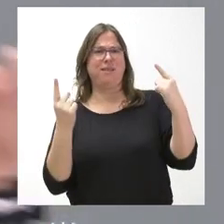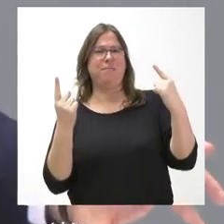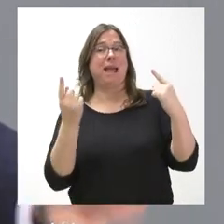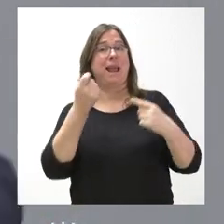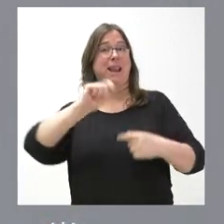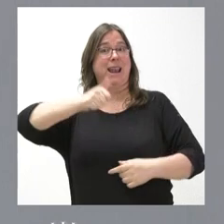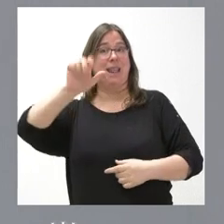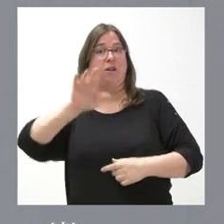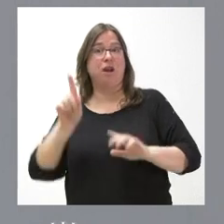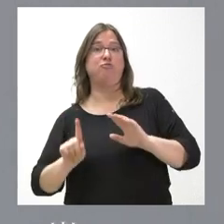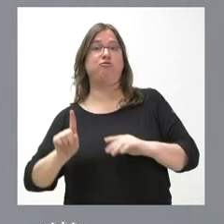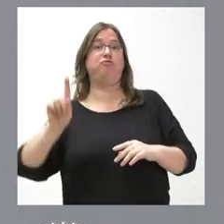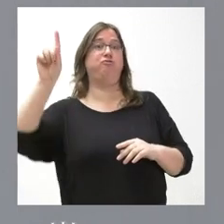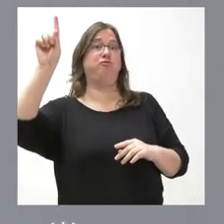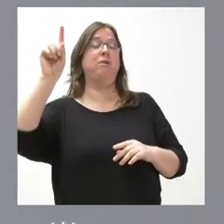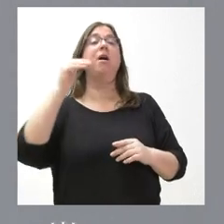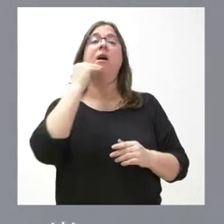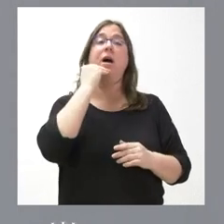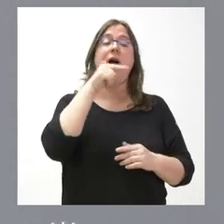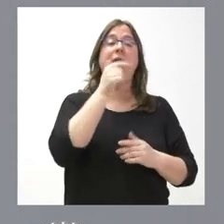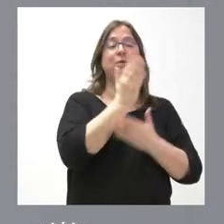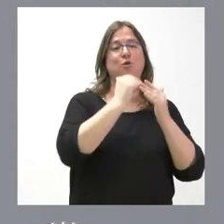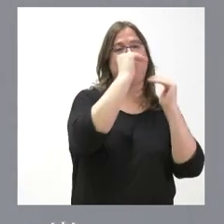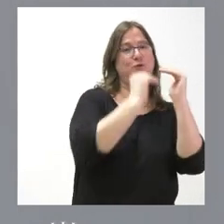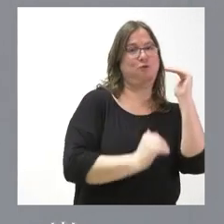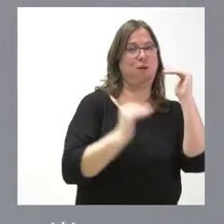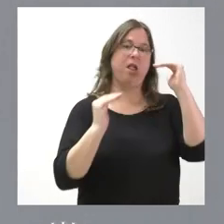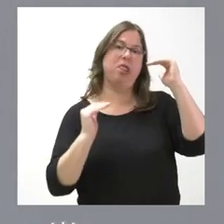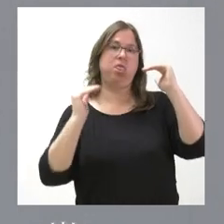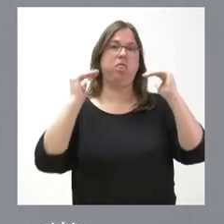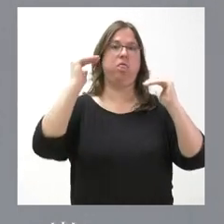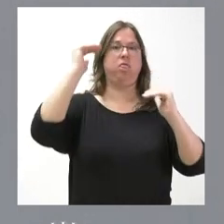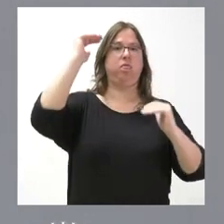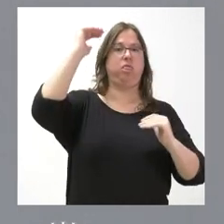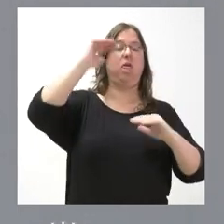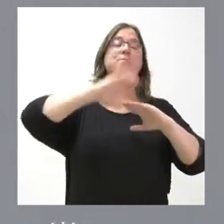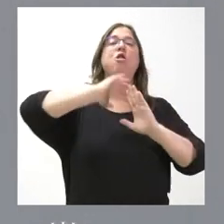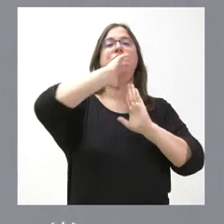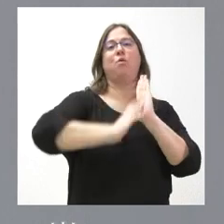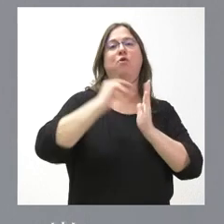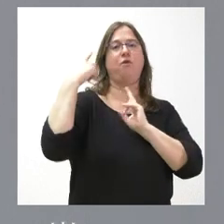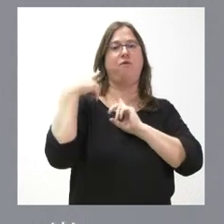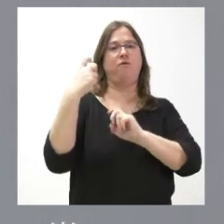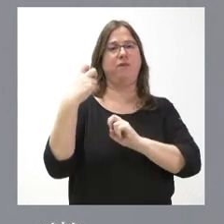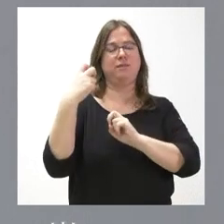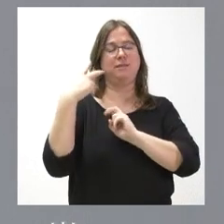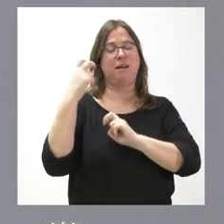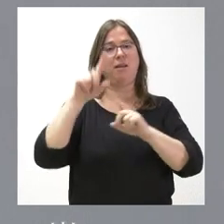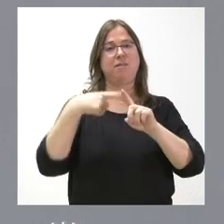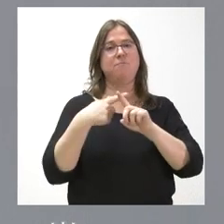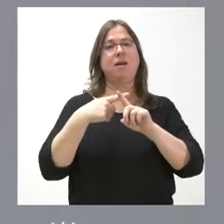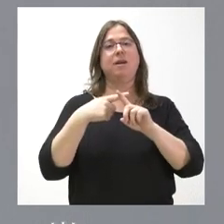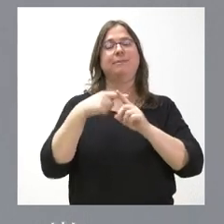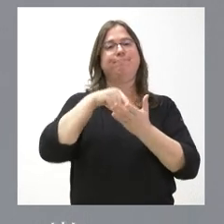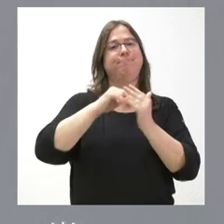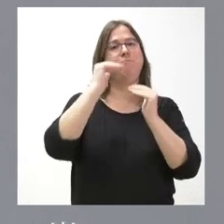iba en aumento, el tramo autonómico iba en reducción como consecuencia de estas deducciones fiscales y estas bajadas en el tipo de orden que